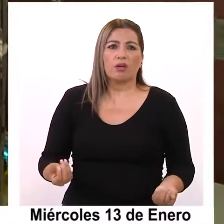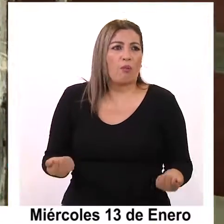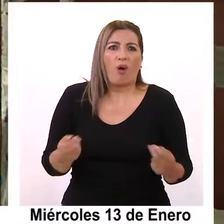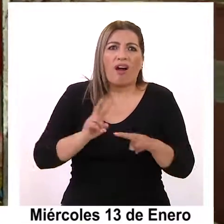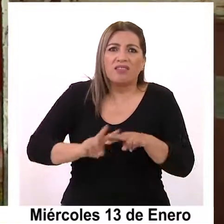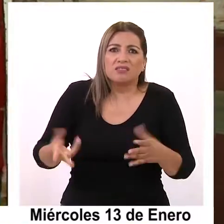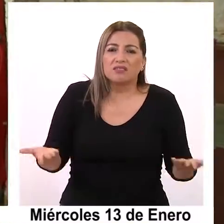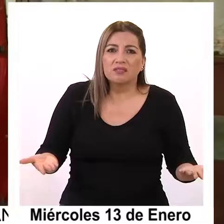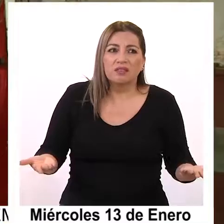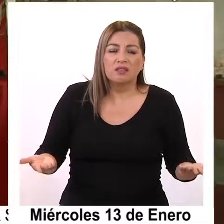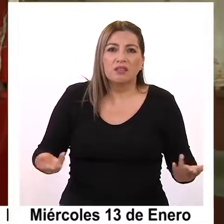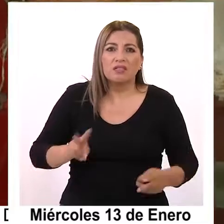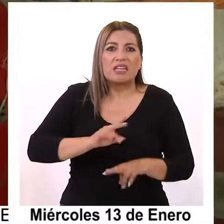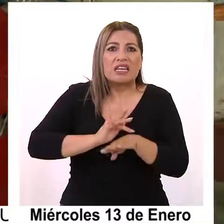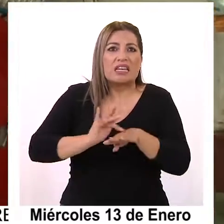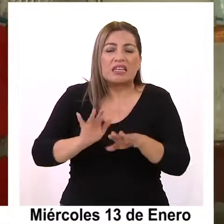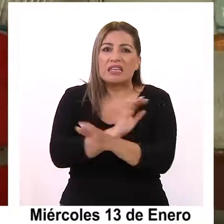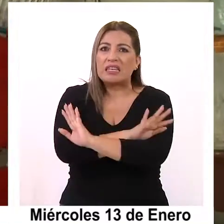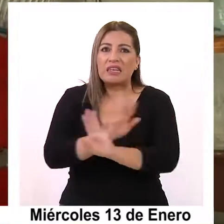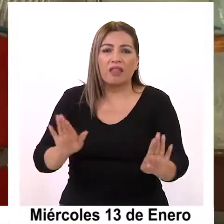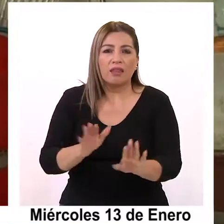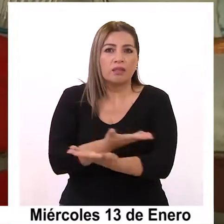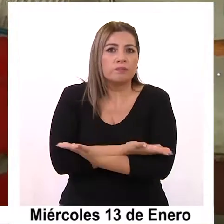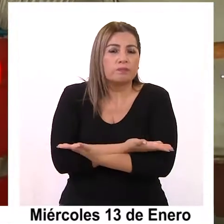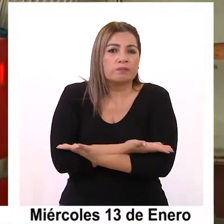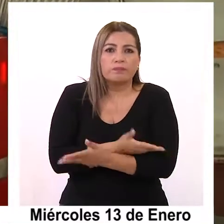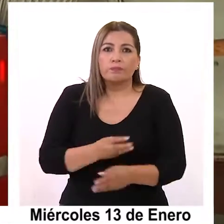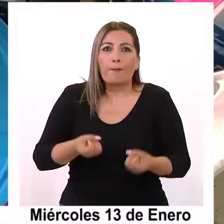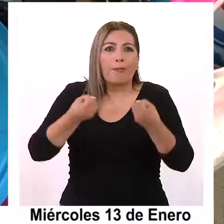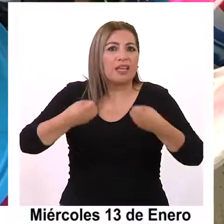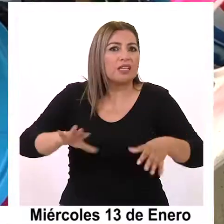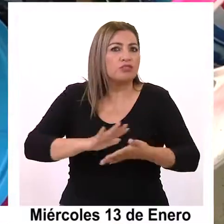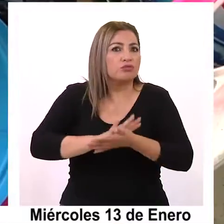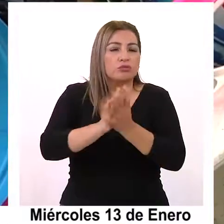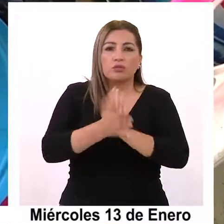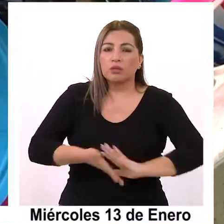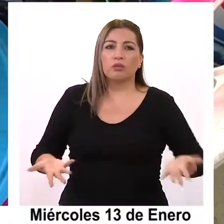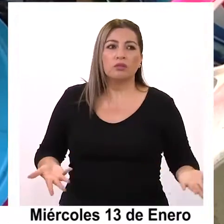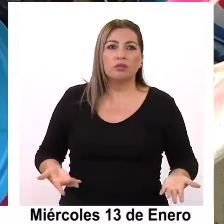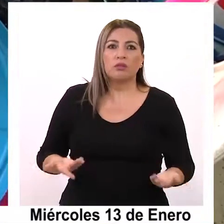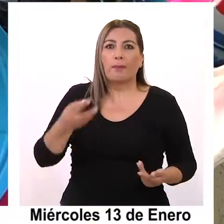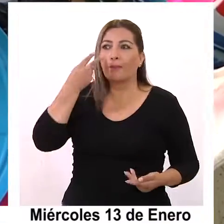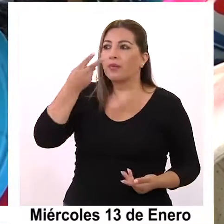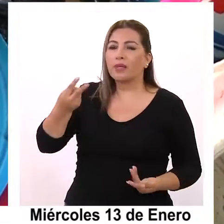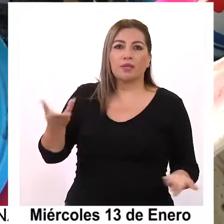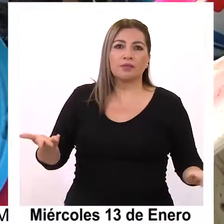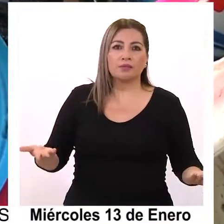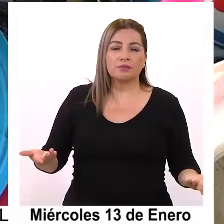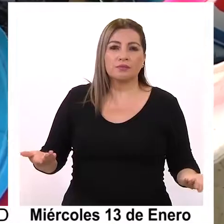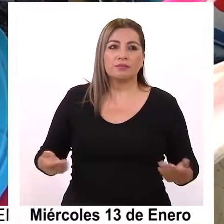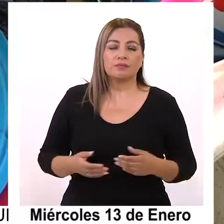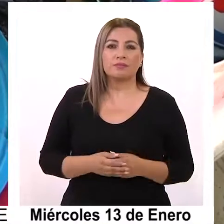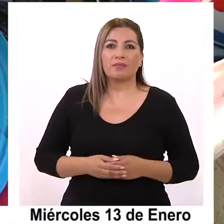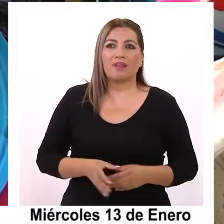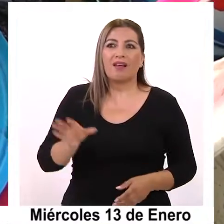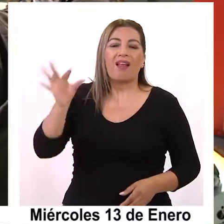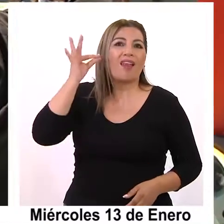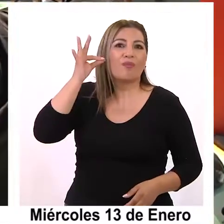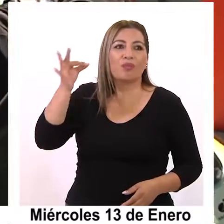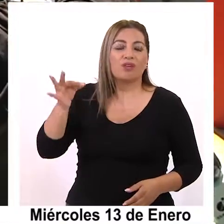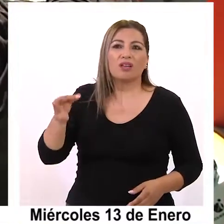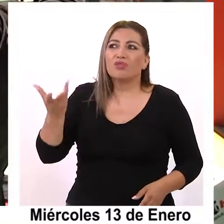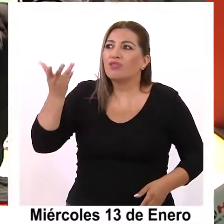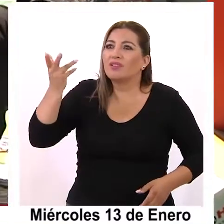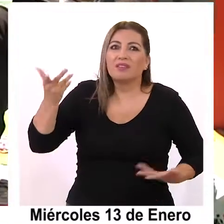porque ahora me quedé sin nada, o sea, perdí todo, si estaba, mire cómo está, cómo dejaron. La afectada no